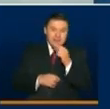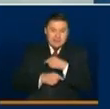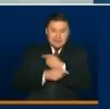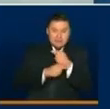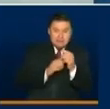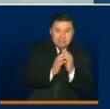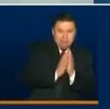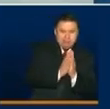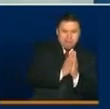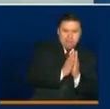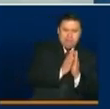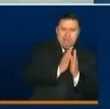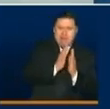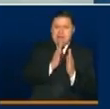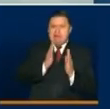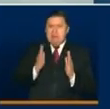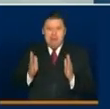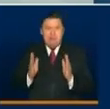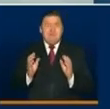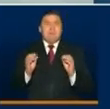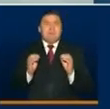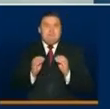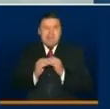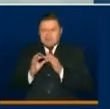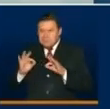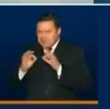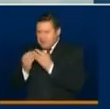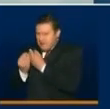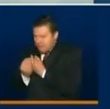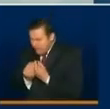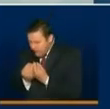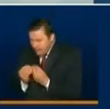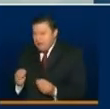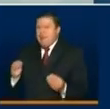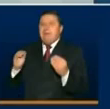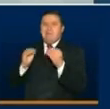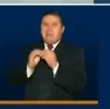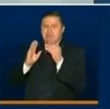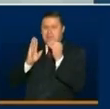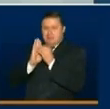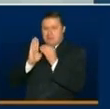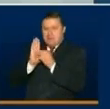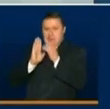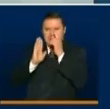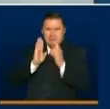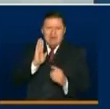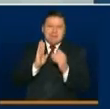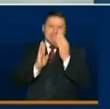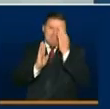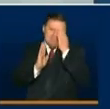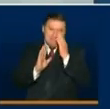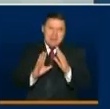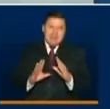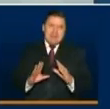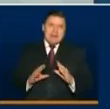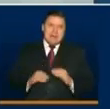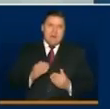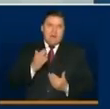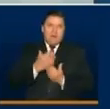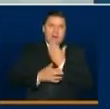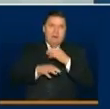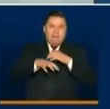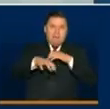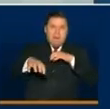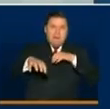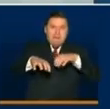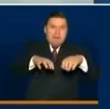semana también estaremos tomando medidas fundamentales desde el punto de vista de lo que será la adaptación a nuevos ciclos.